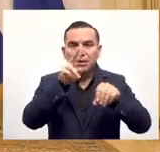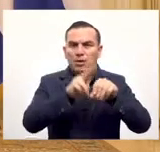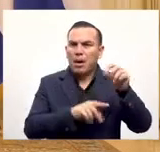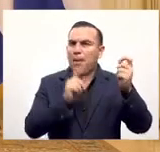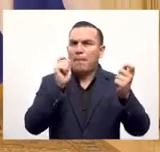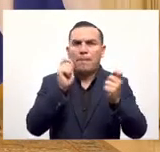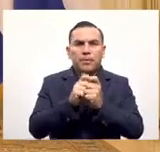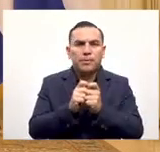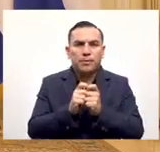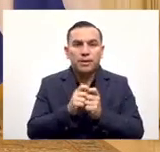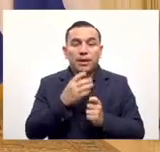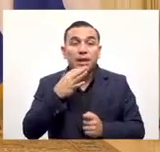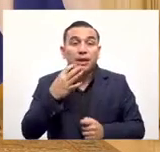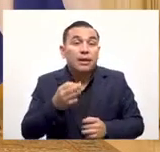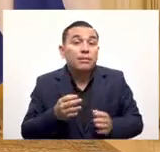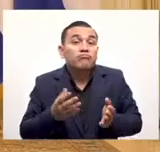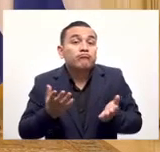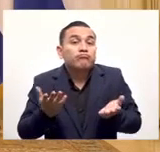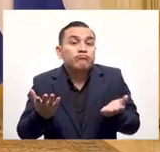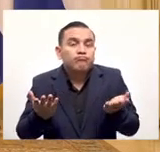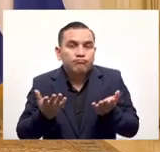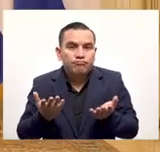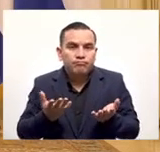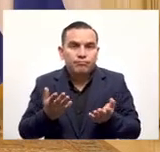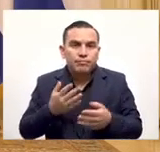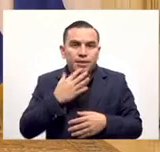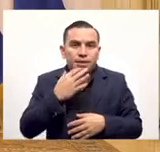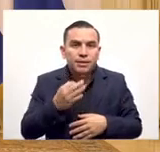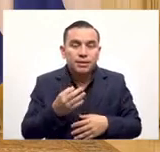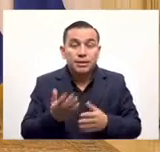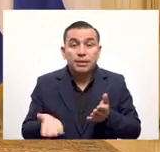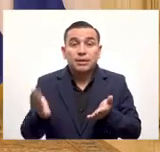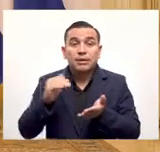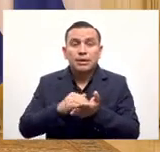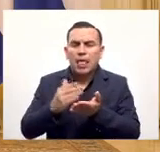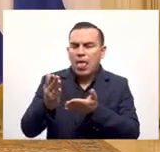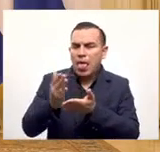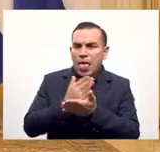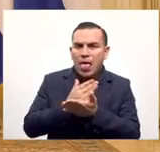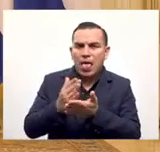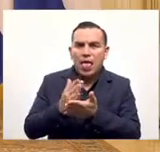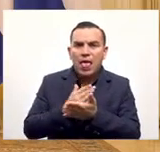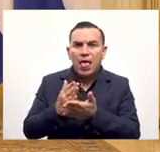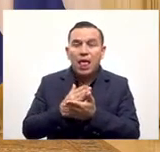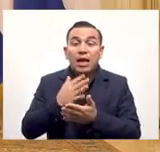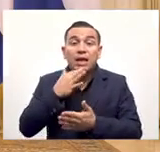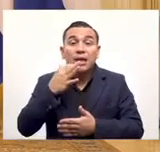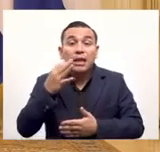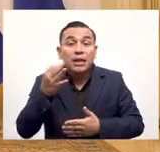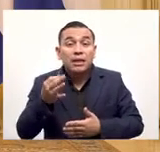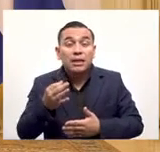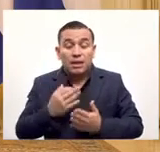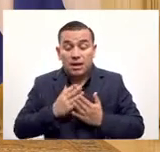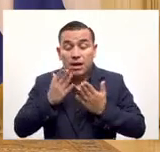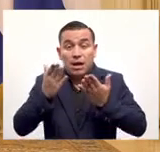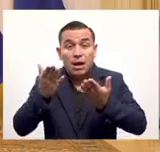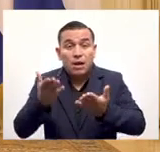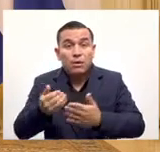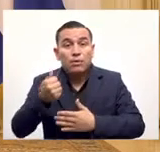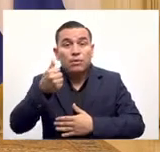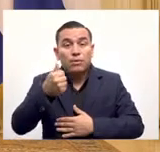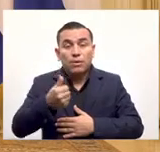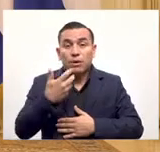ser 10 dólares entonces de nuevo no hay ninguna afectación para nadie y si hay muchos